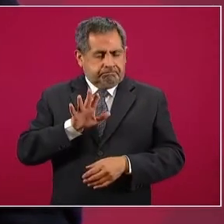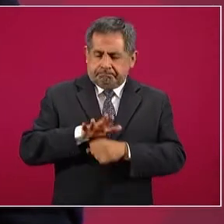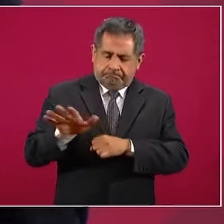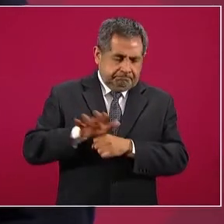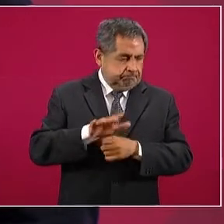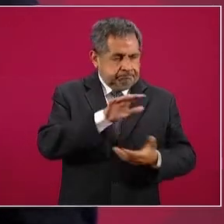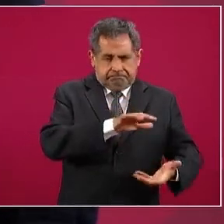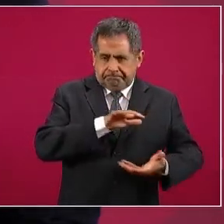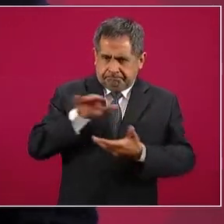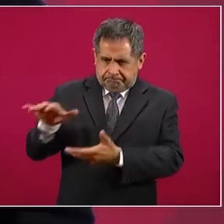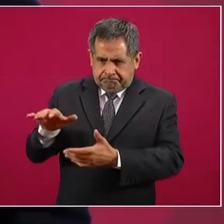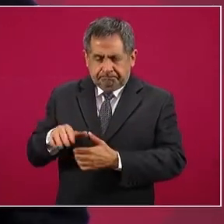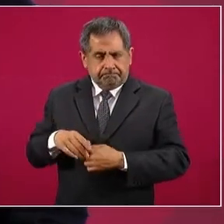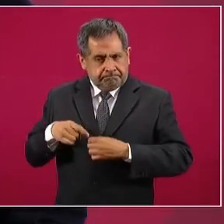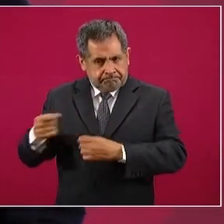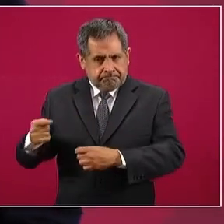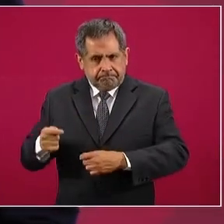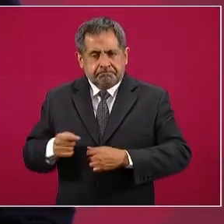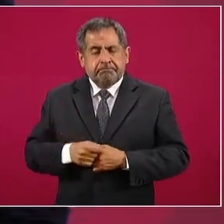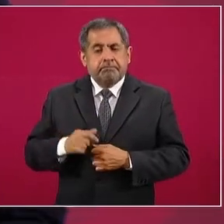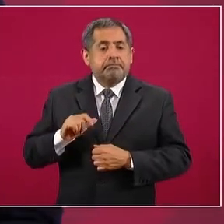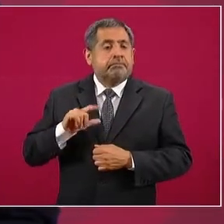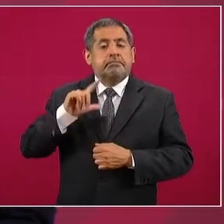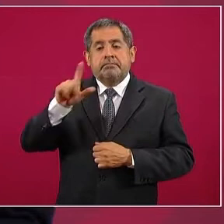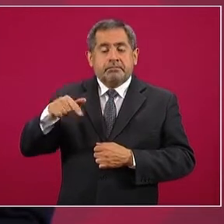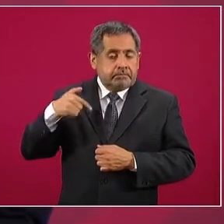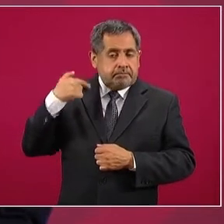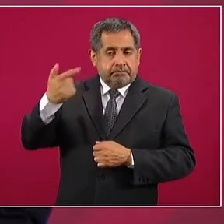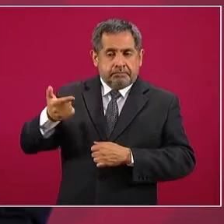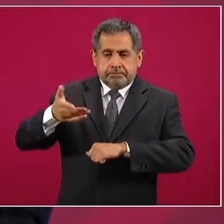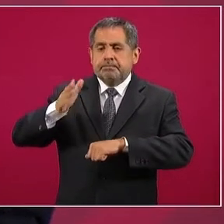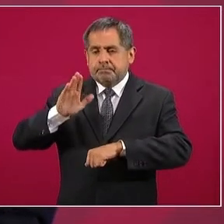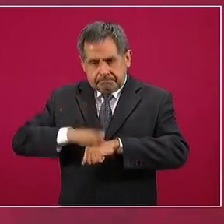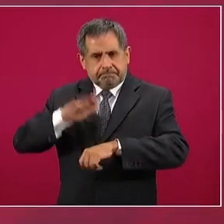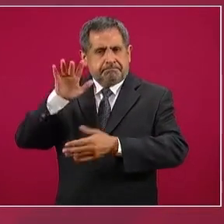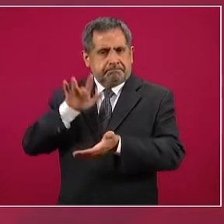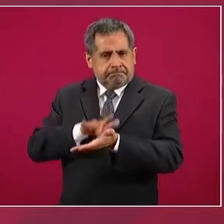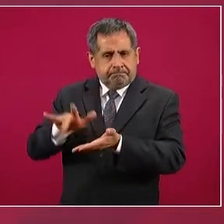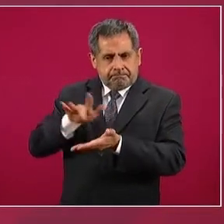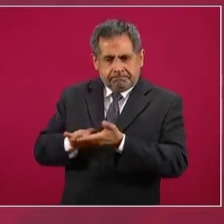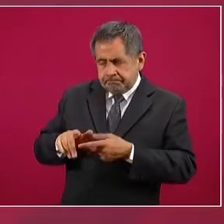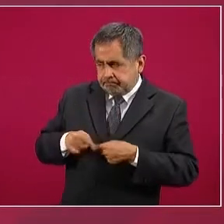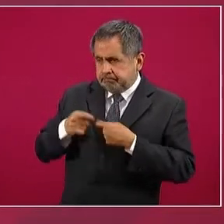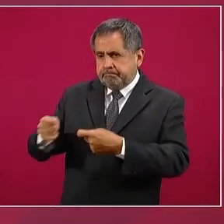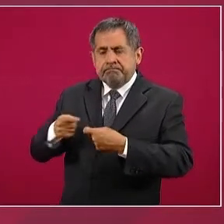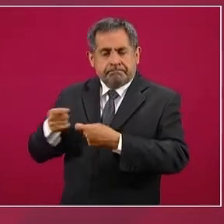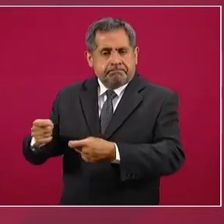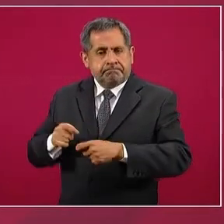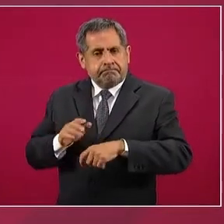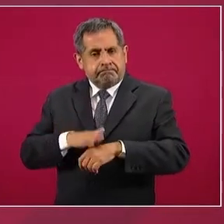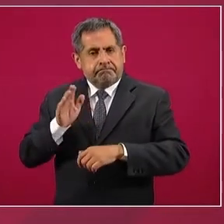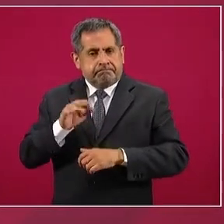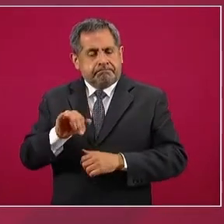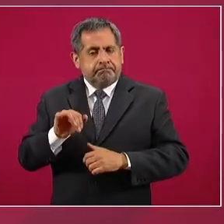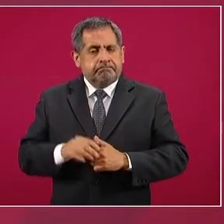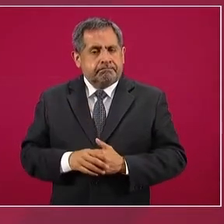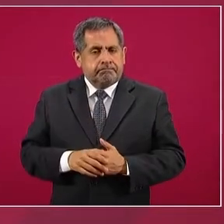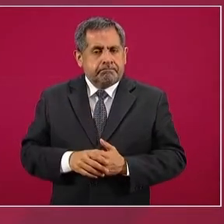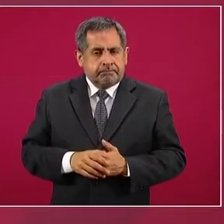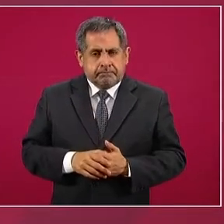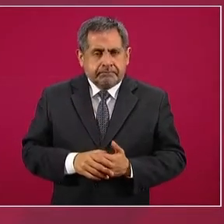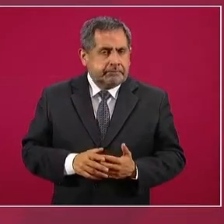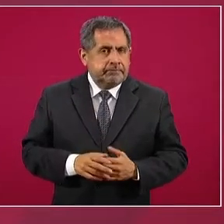Y luego vienen otros apoyos en